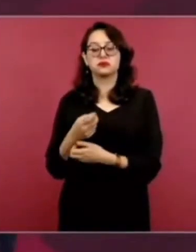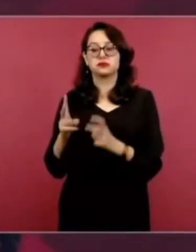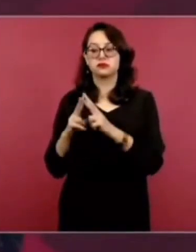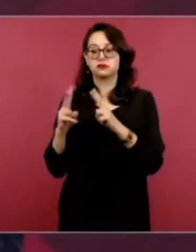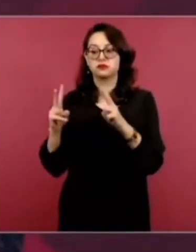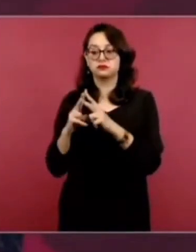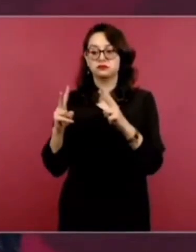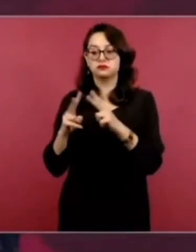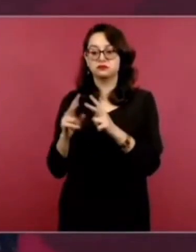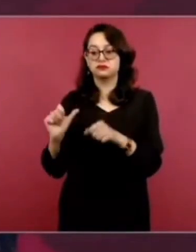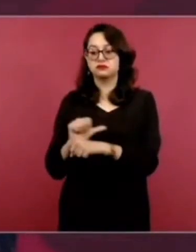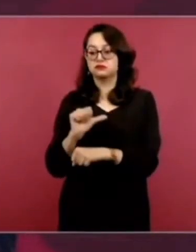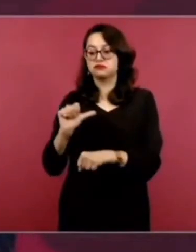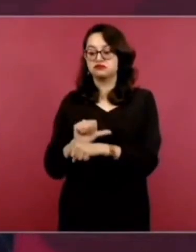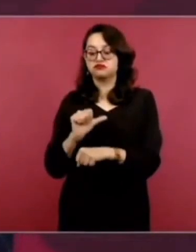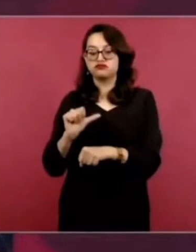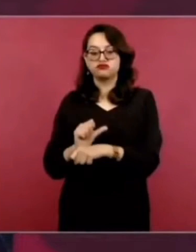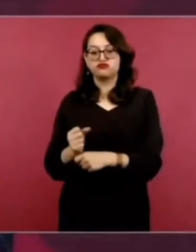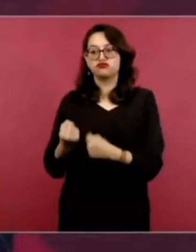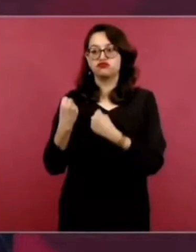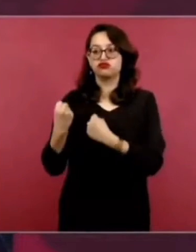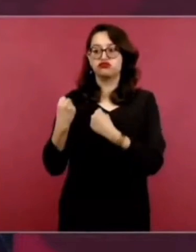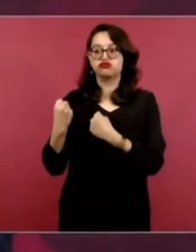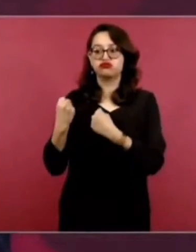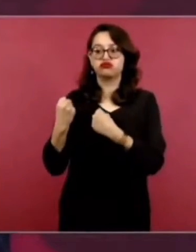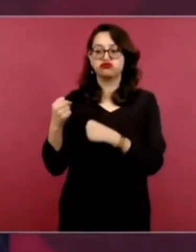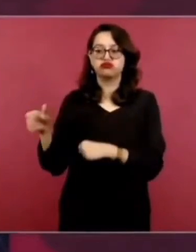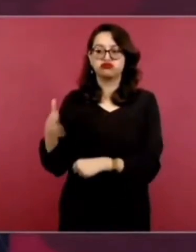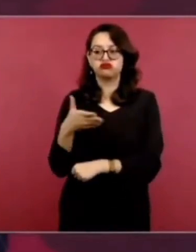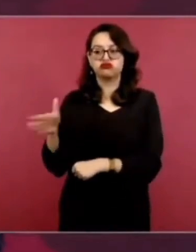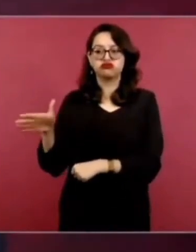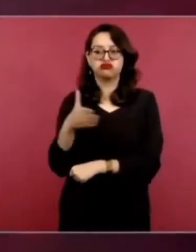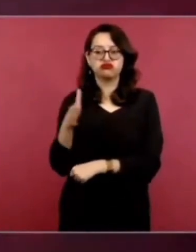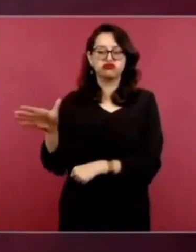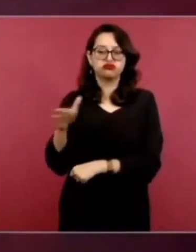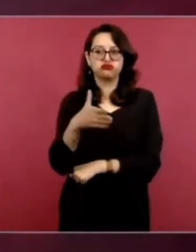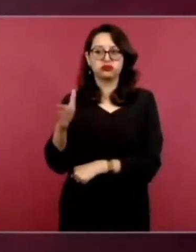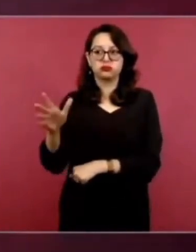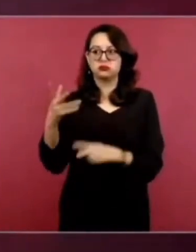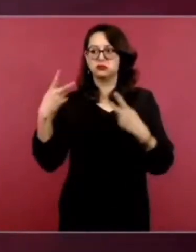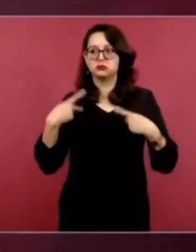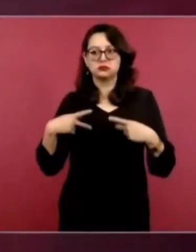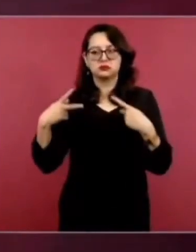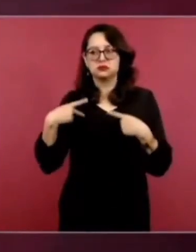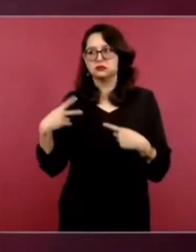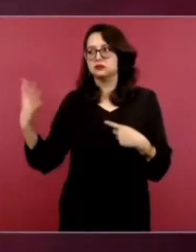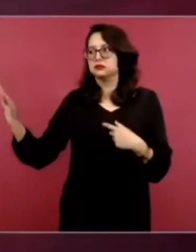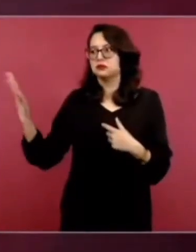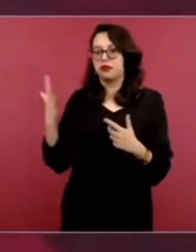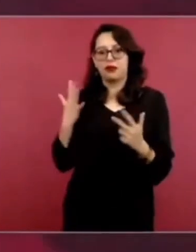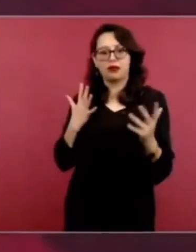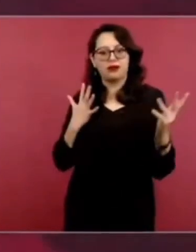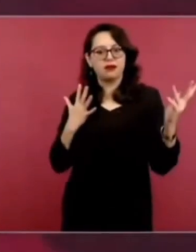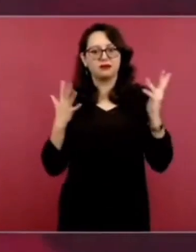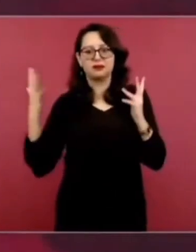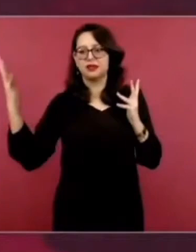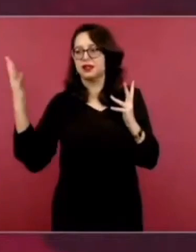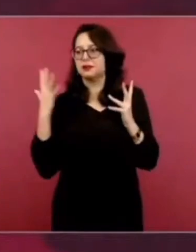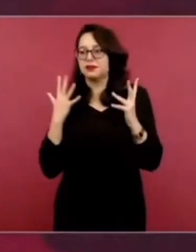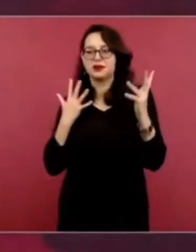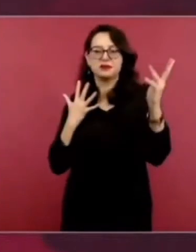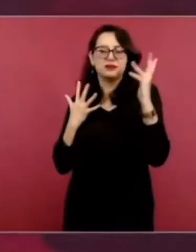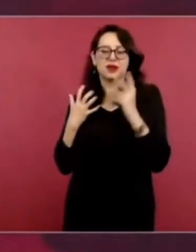para ir a la presa. Y la gente muy cariñosa. Lo más